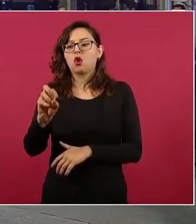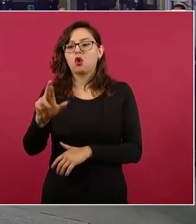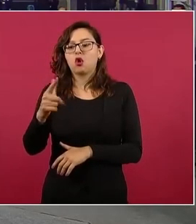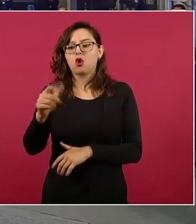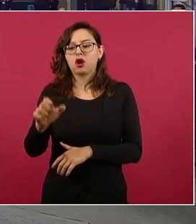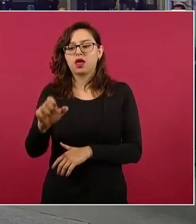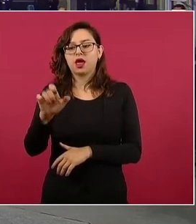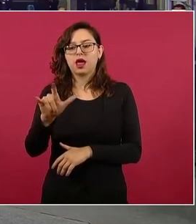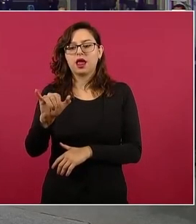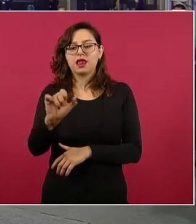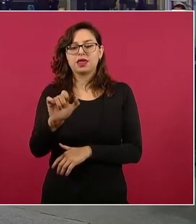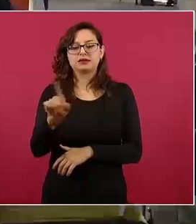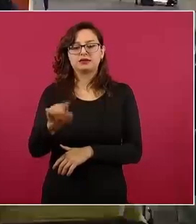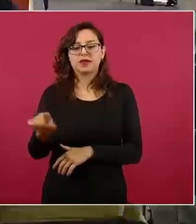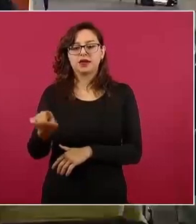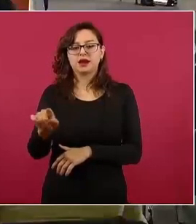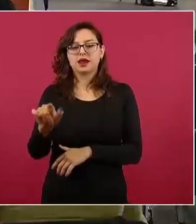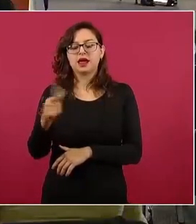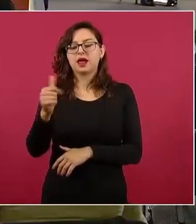Eliezer Gaitán